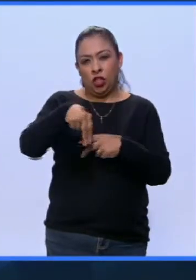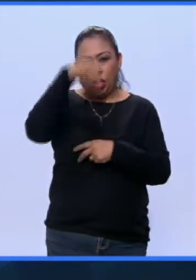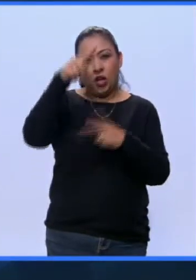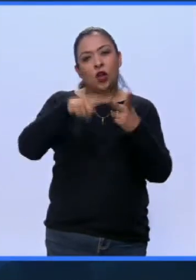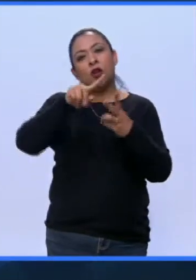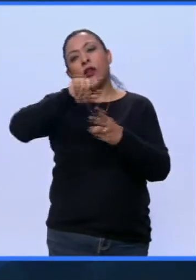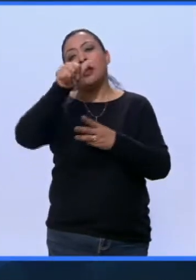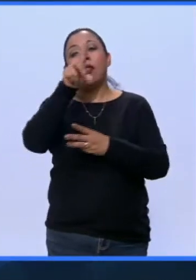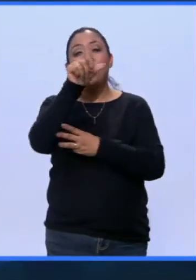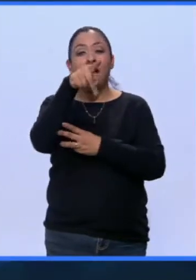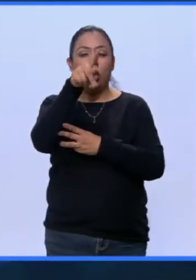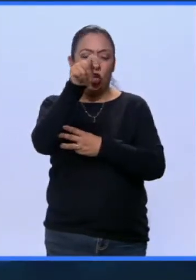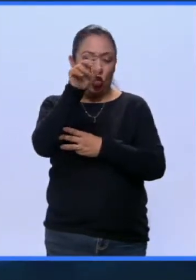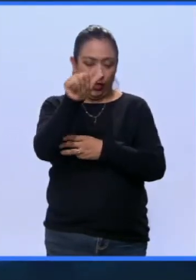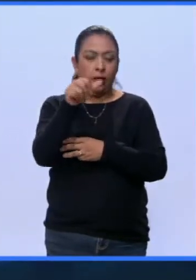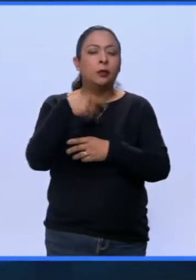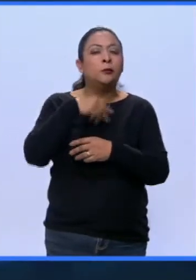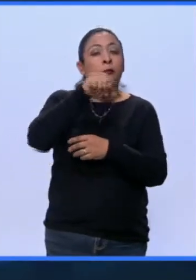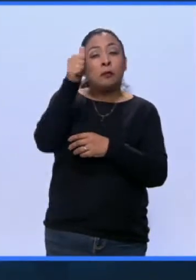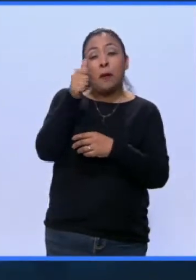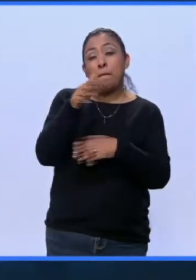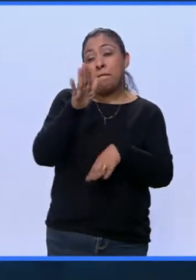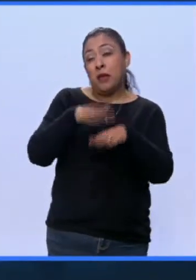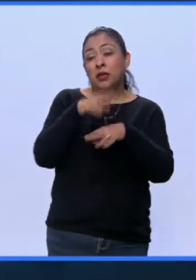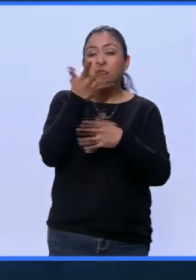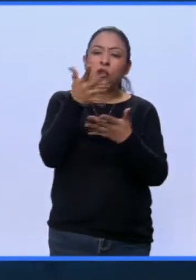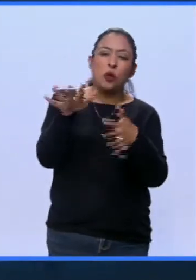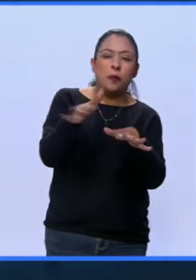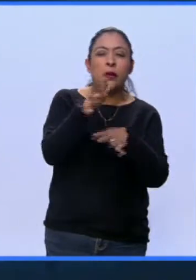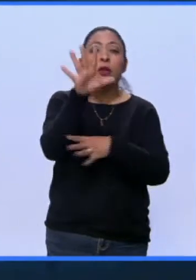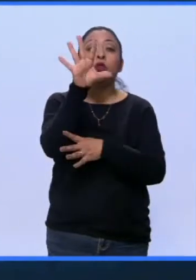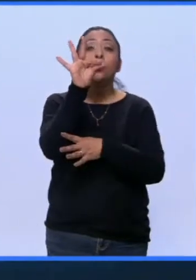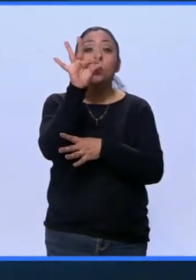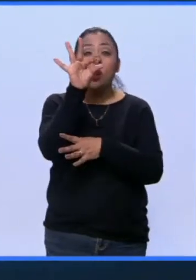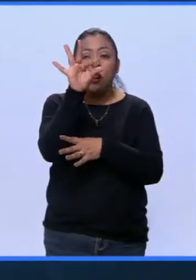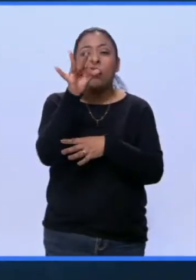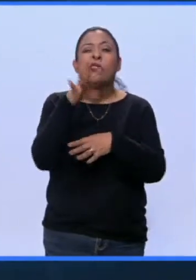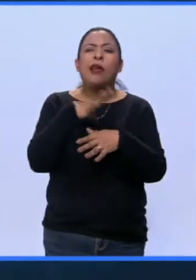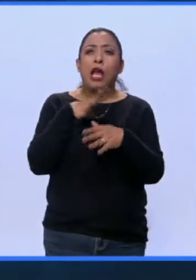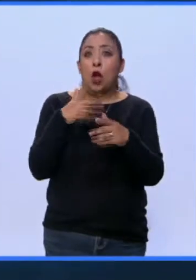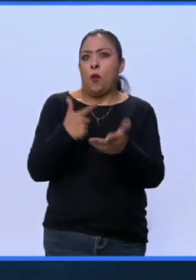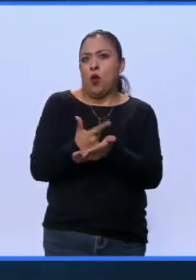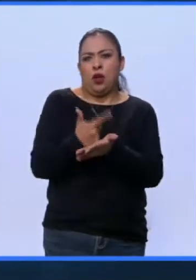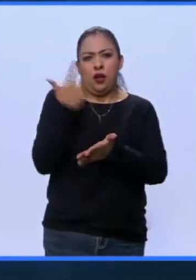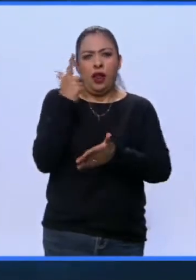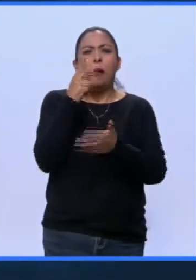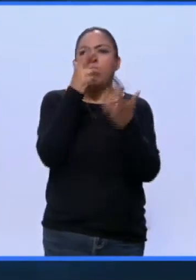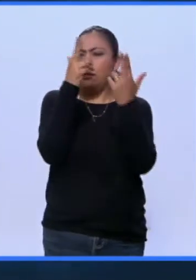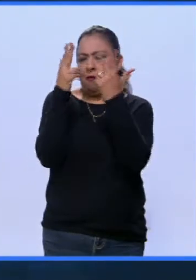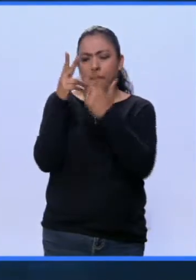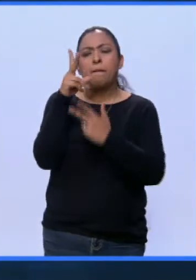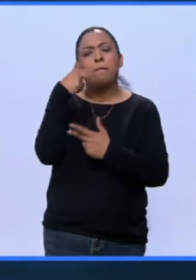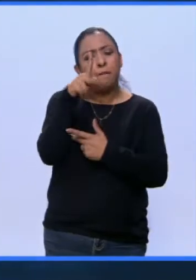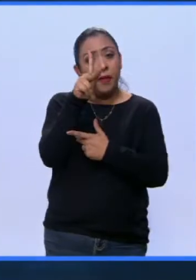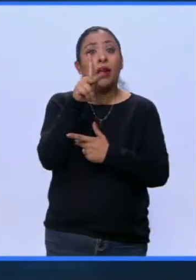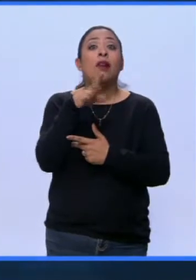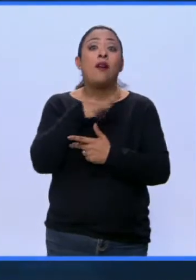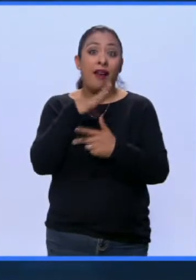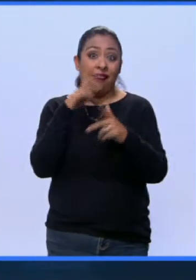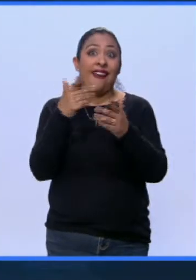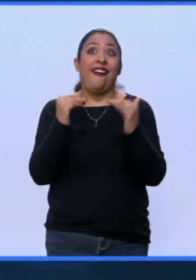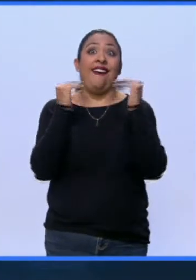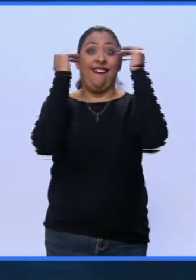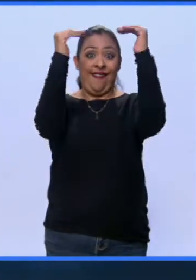Y tenemos detectados alrededor de otros 40 más o menos que tienen daños que no son graves, que no los hacen inevitables, pero que tienen a unos